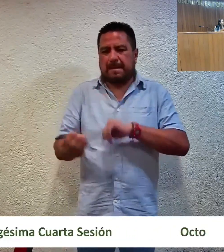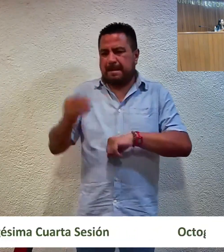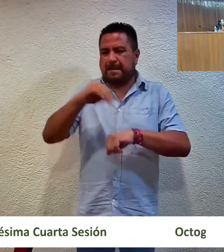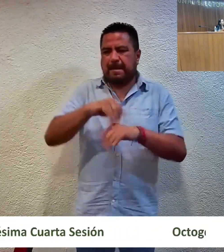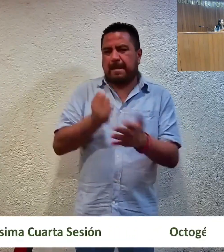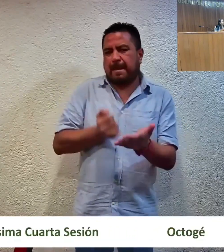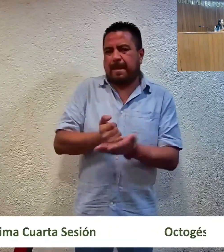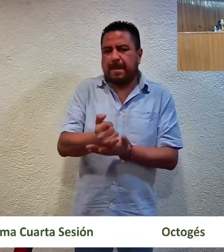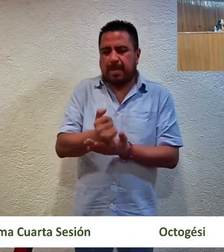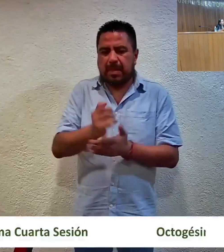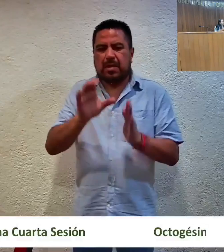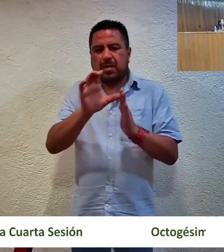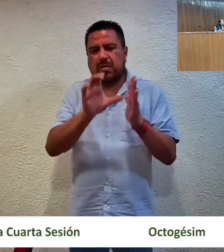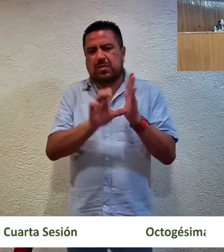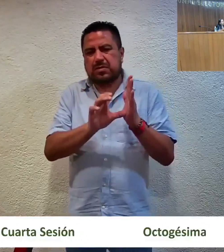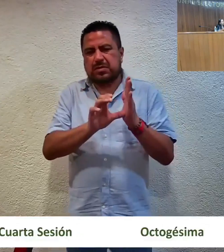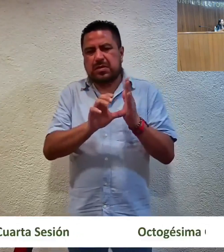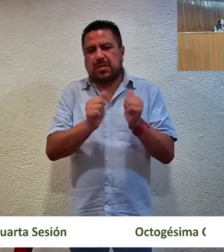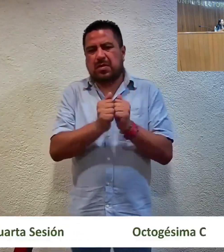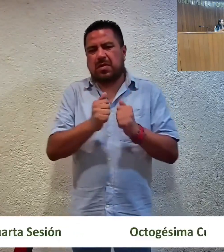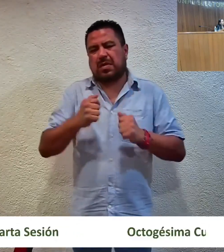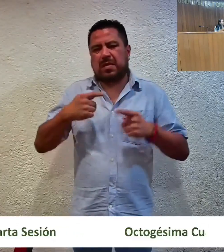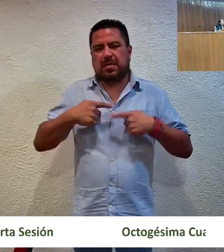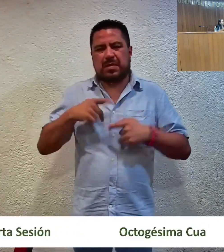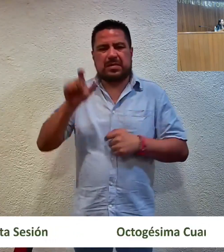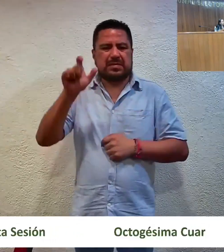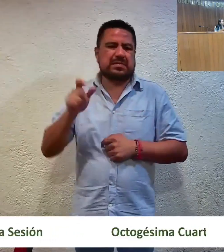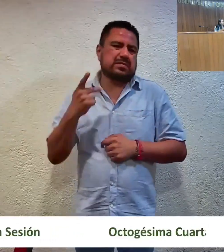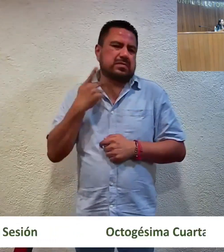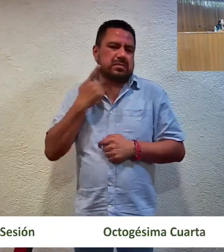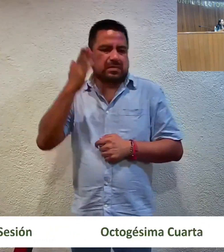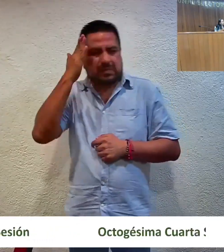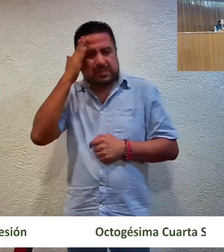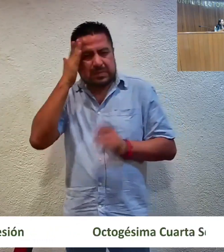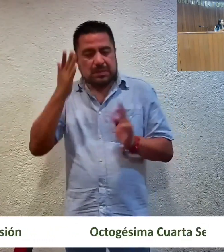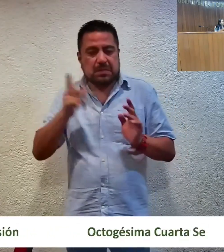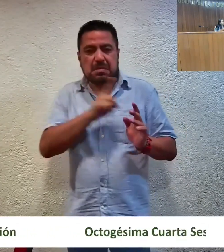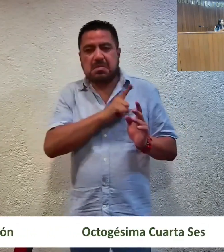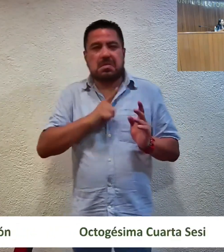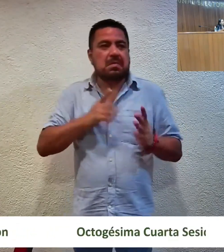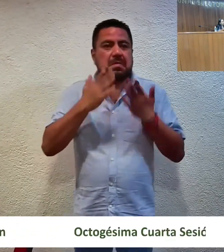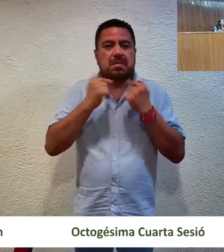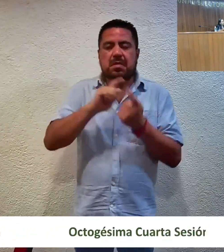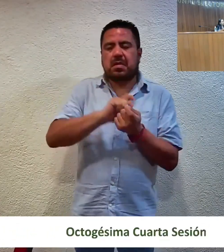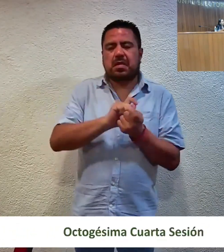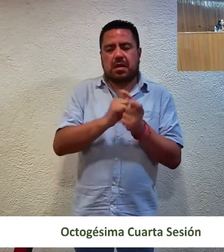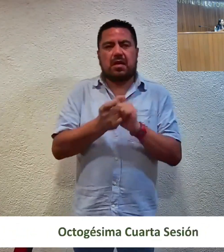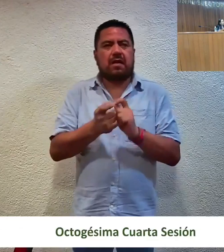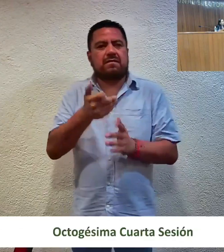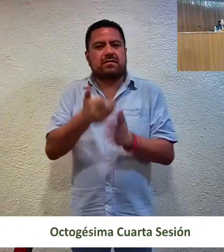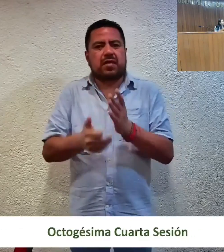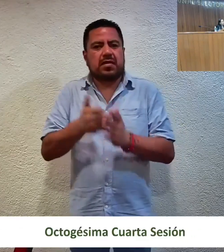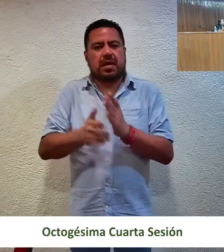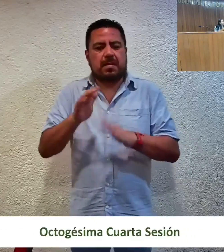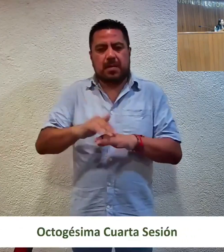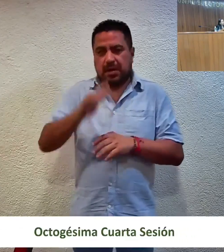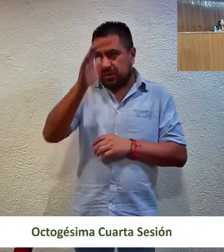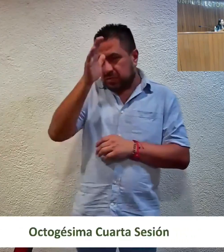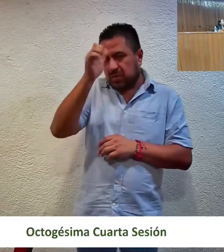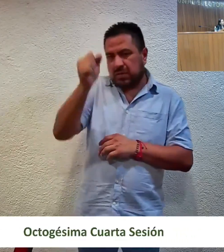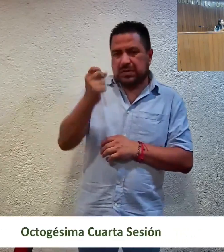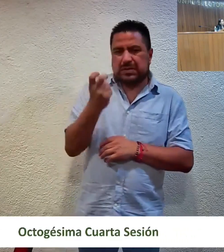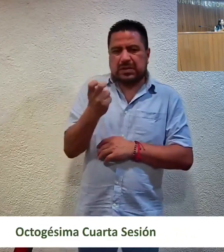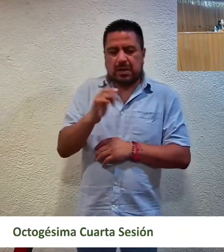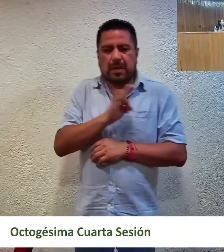determinación al constituir un acto de autoridad, por lo que el no haber realizado, se traduce en una falta de fundamentación que de igual forma